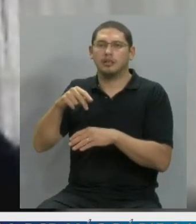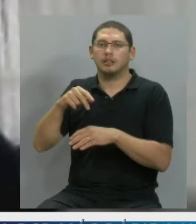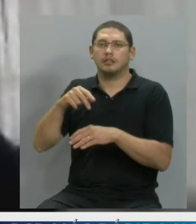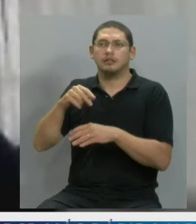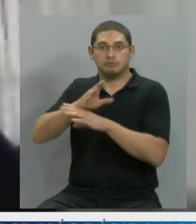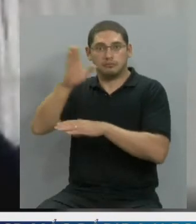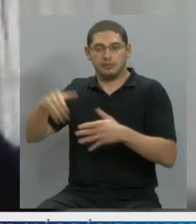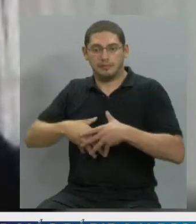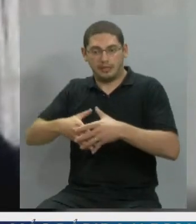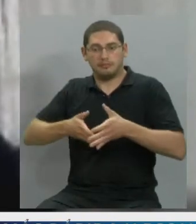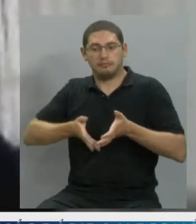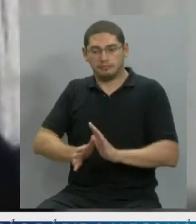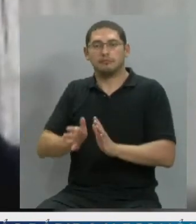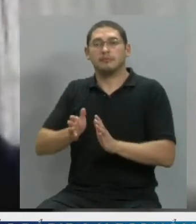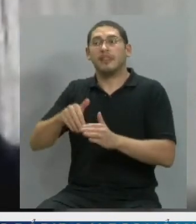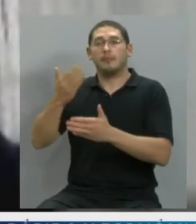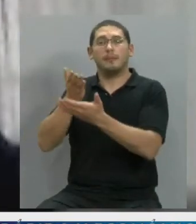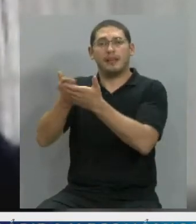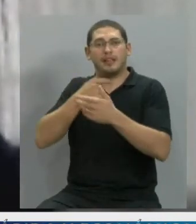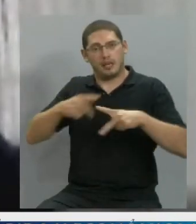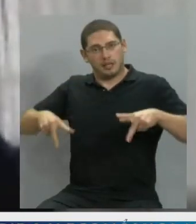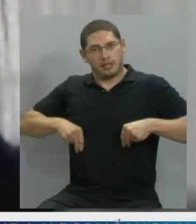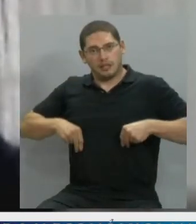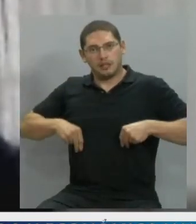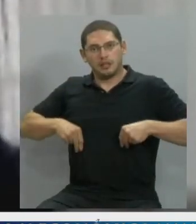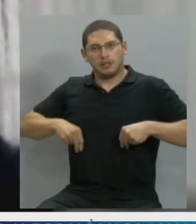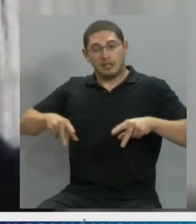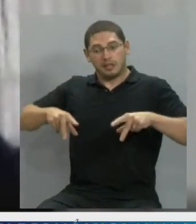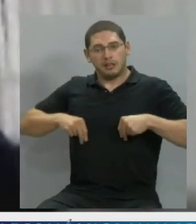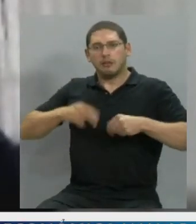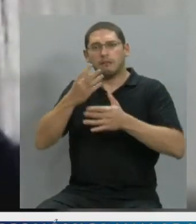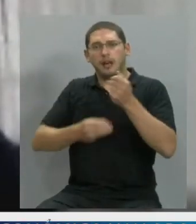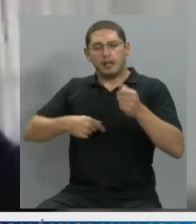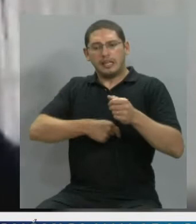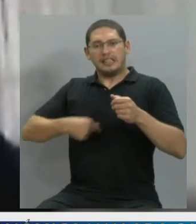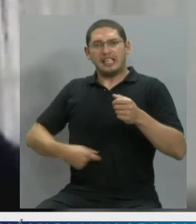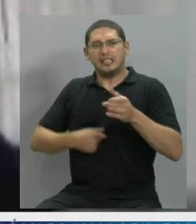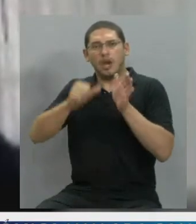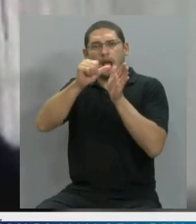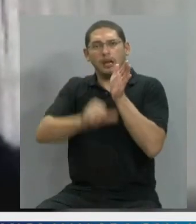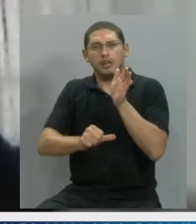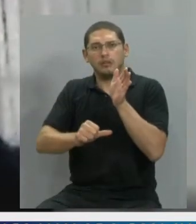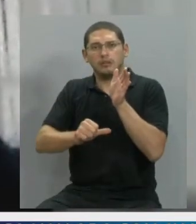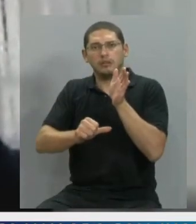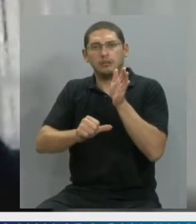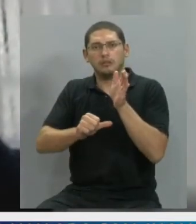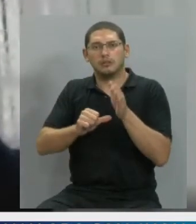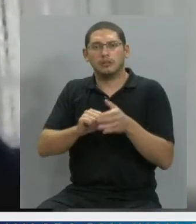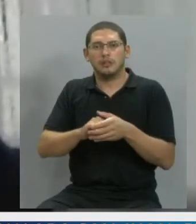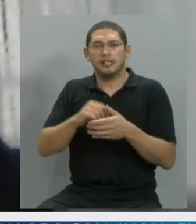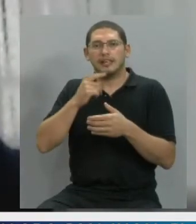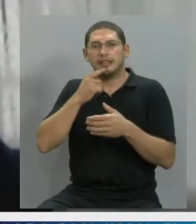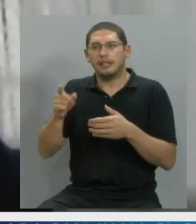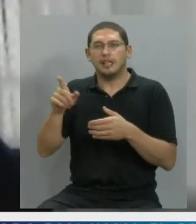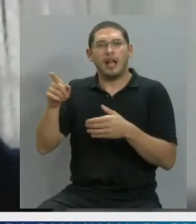y dio la ligadura de trompas, le perforaron el intestino. Todos decían que eran ñañas, ñañas que ella tenía, tenía